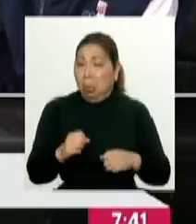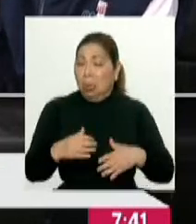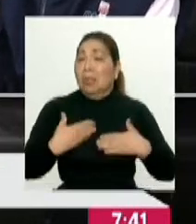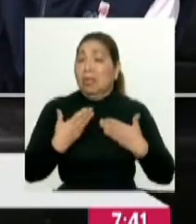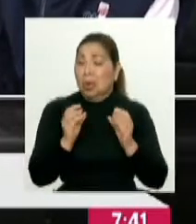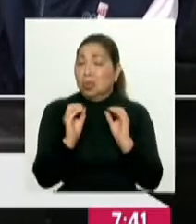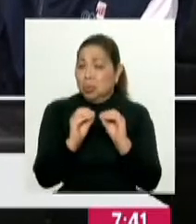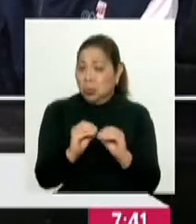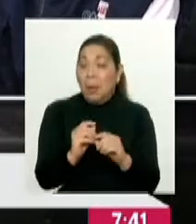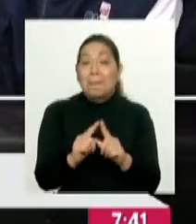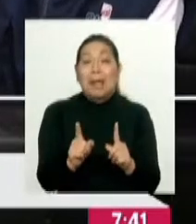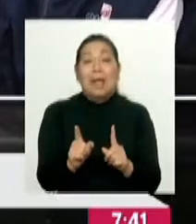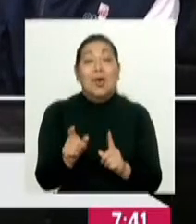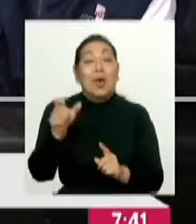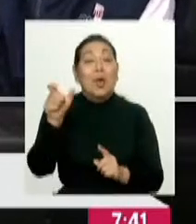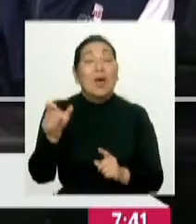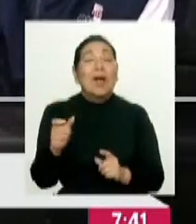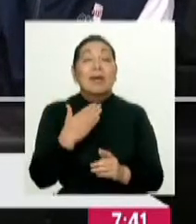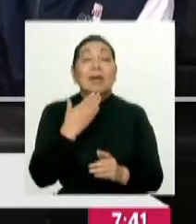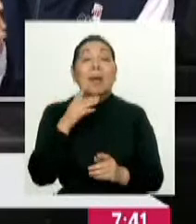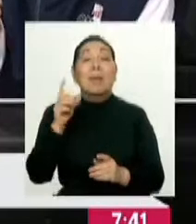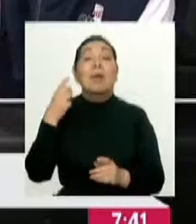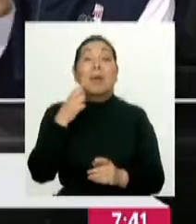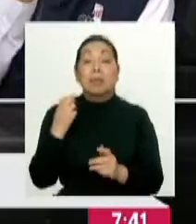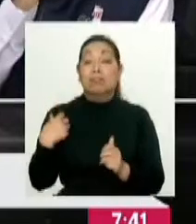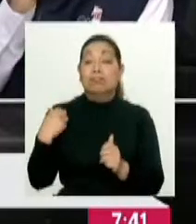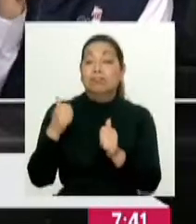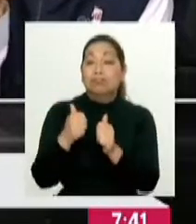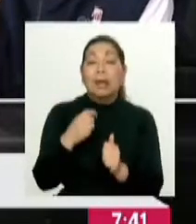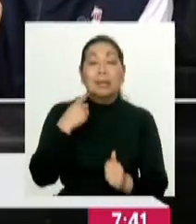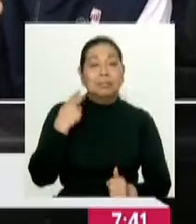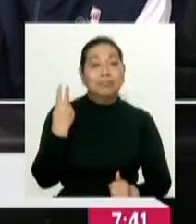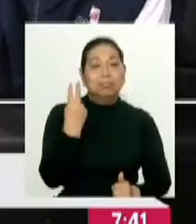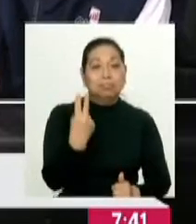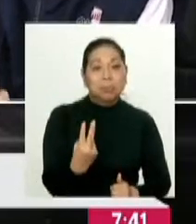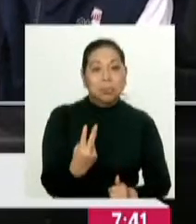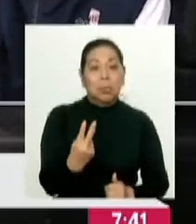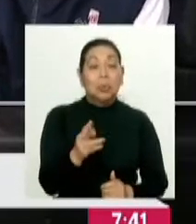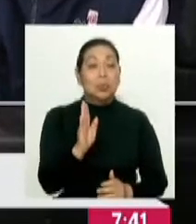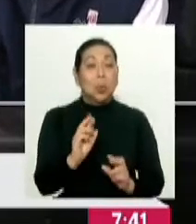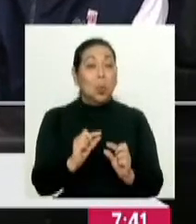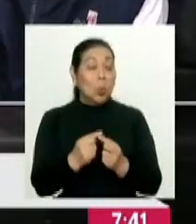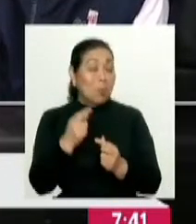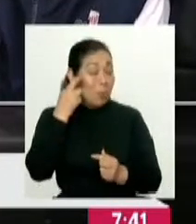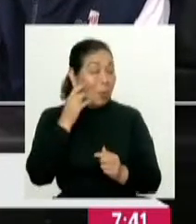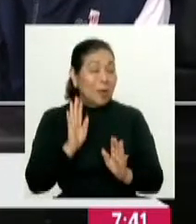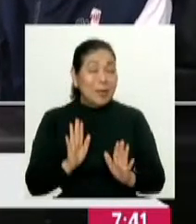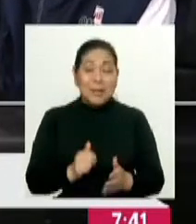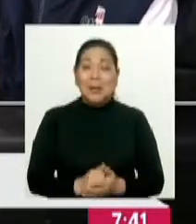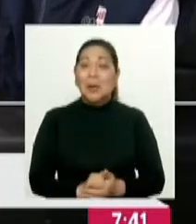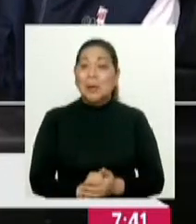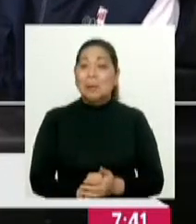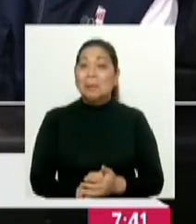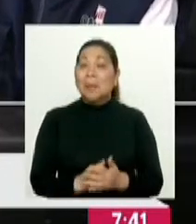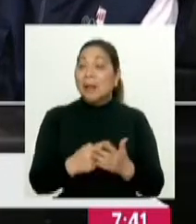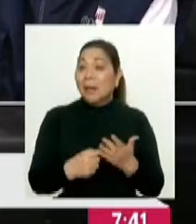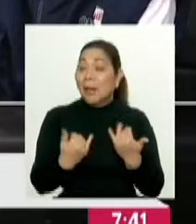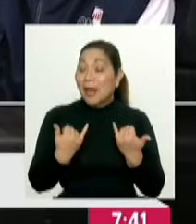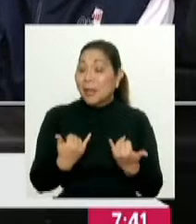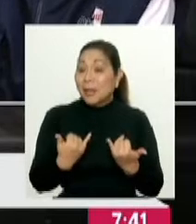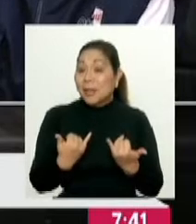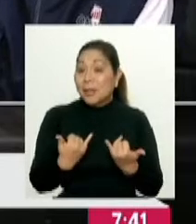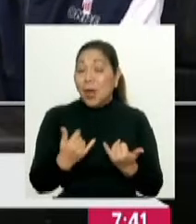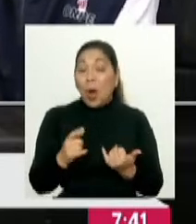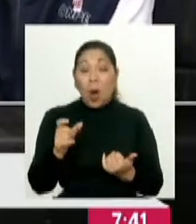darse, sí, pero el candidato designa un representante, que no necesariamente es su organización política. Entonces, es